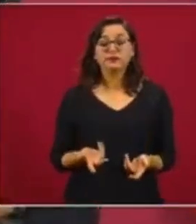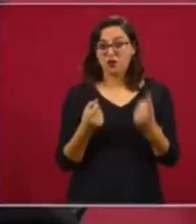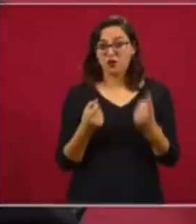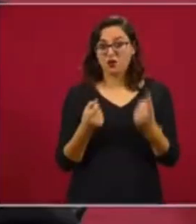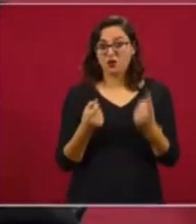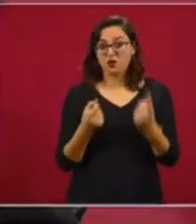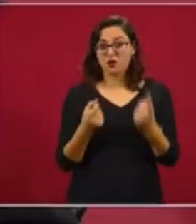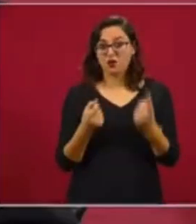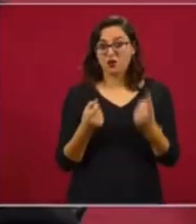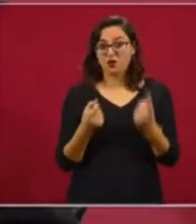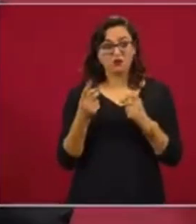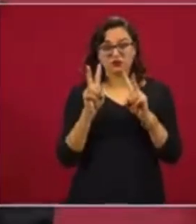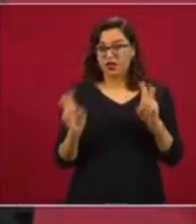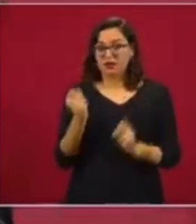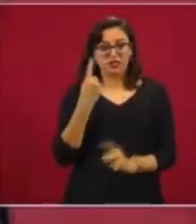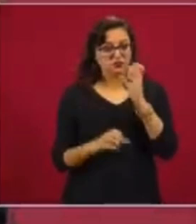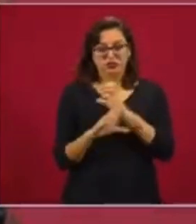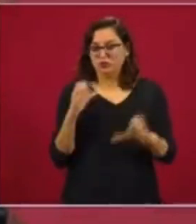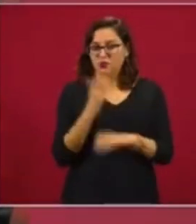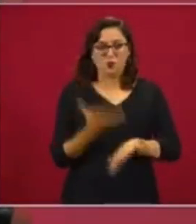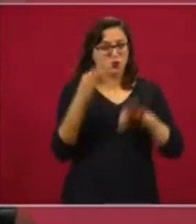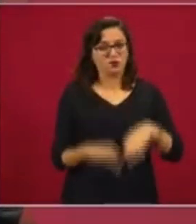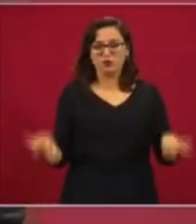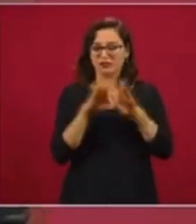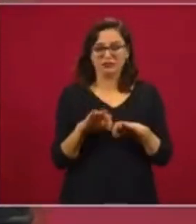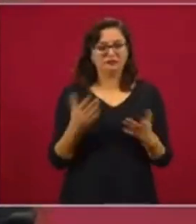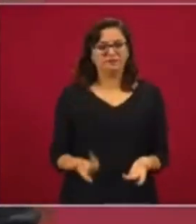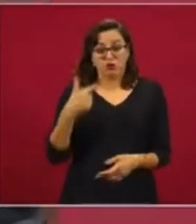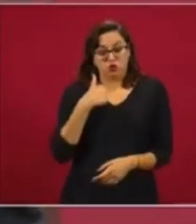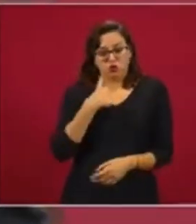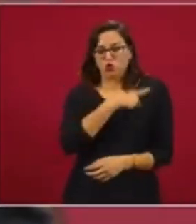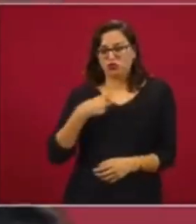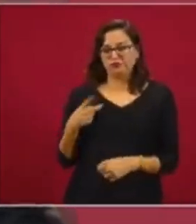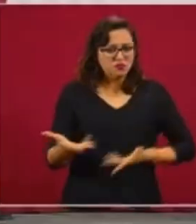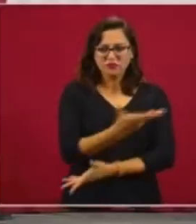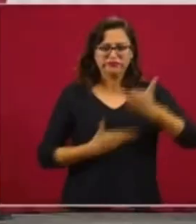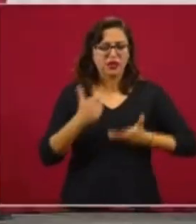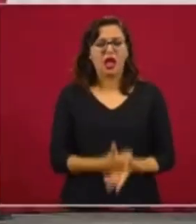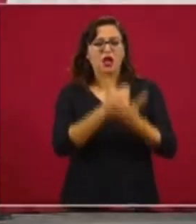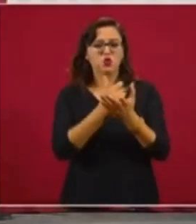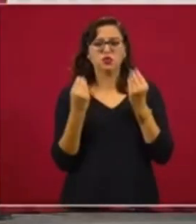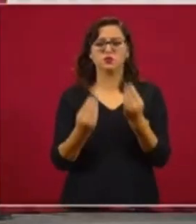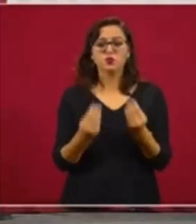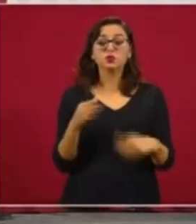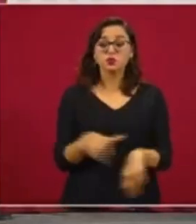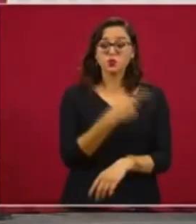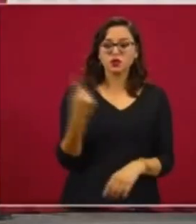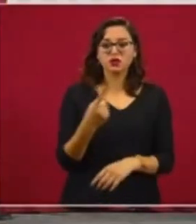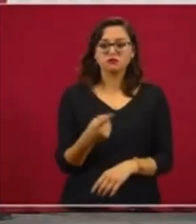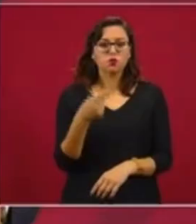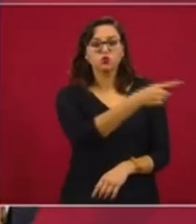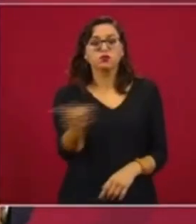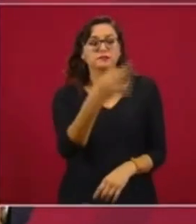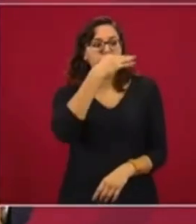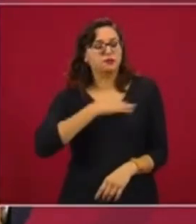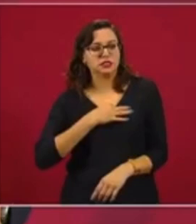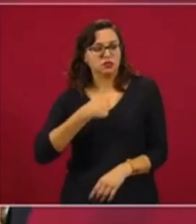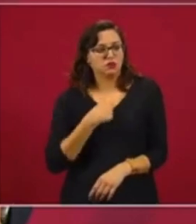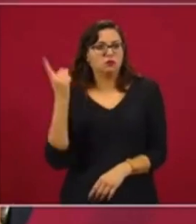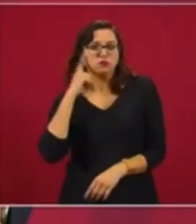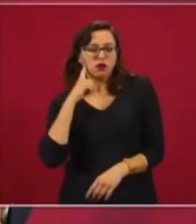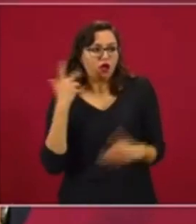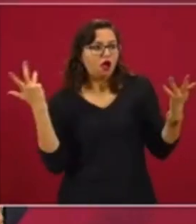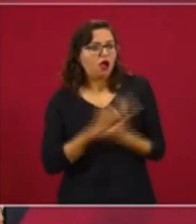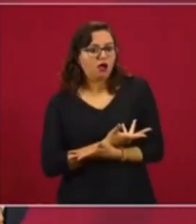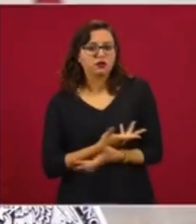Hay cosas que son básicas, estratégicas, que tengo que estar pendiente, porque aquí me entero de cosas, ustedes me ayudan,